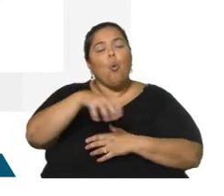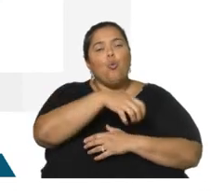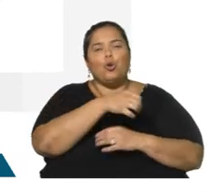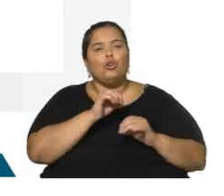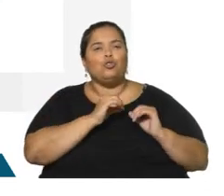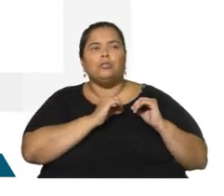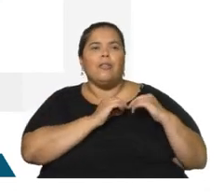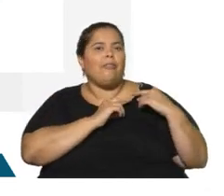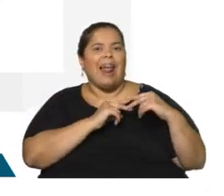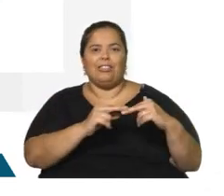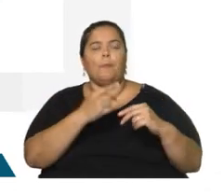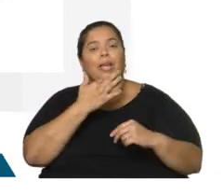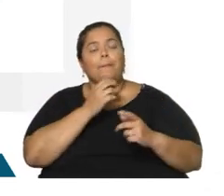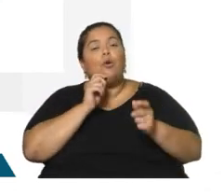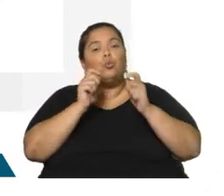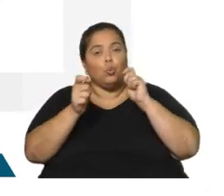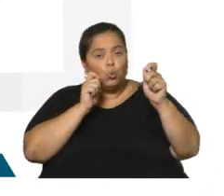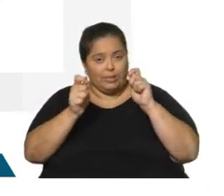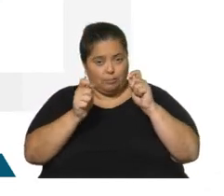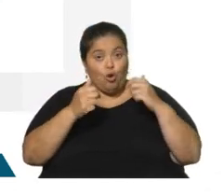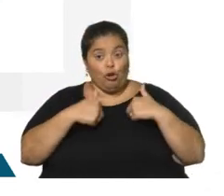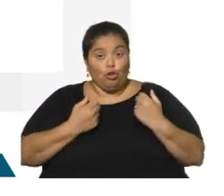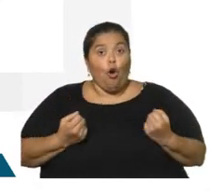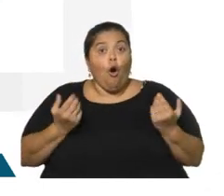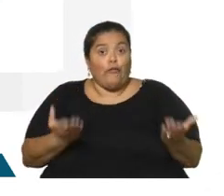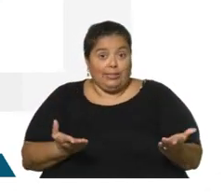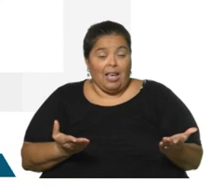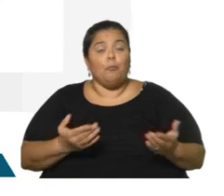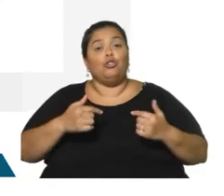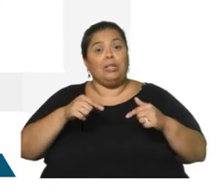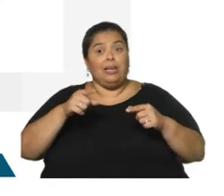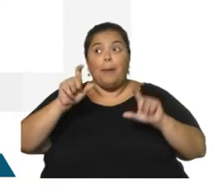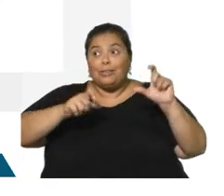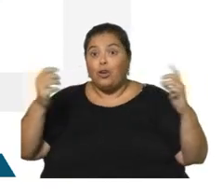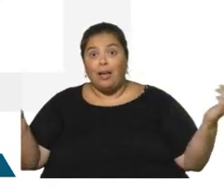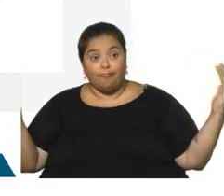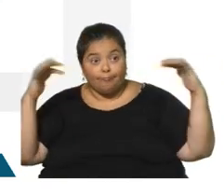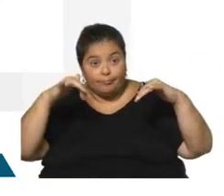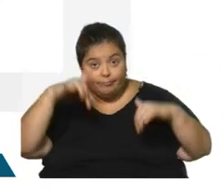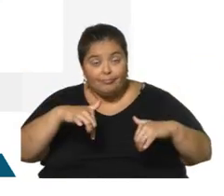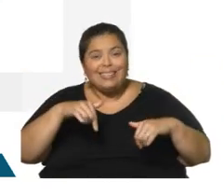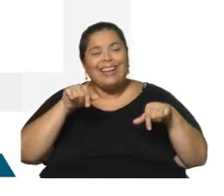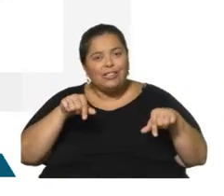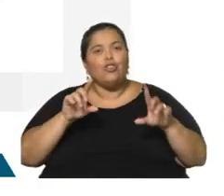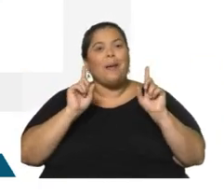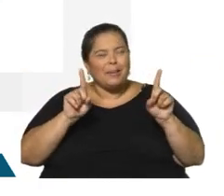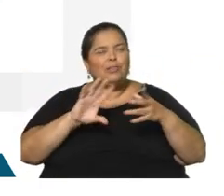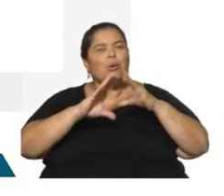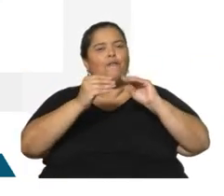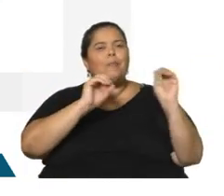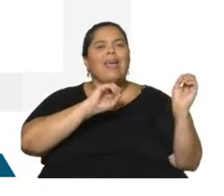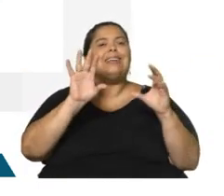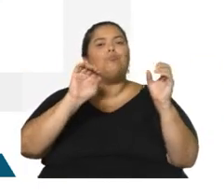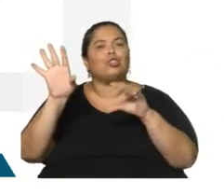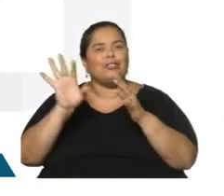gracias al turismo. Porque todo lo que ofrecemos y consumen, aquellos que llegan del exterior, en definitiva es una exportación de servicios.